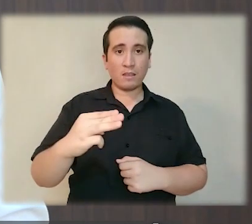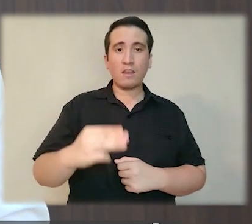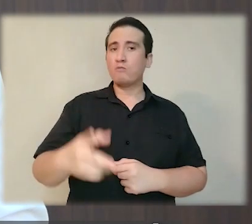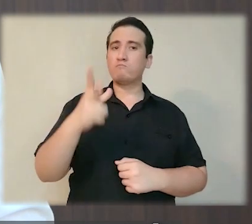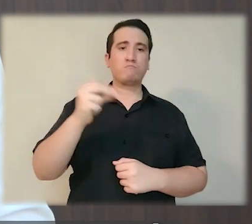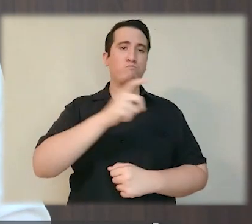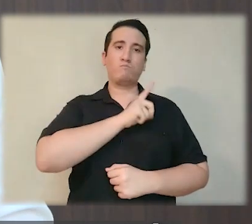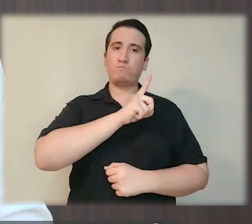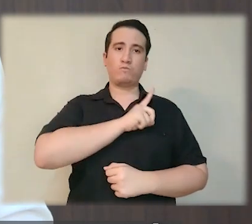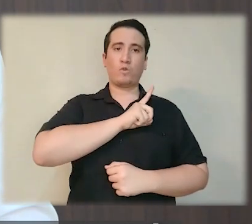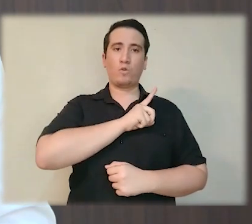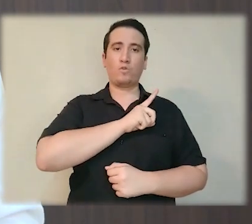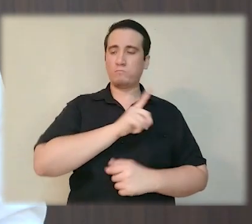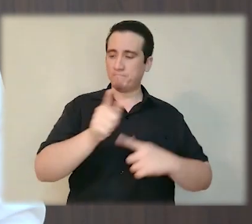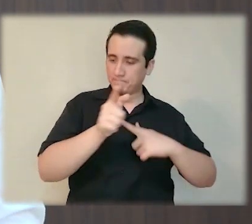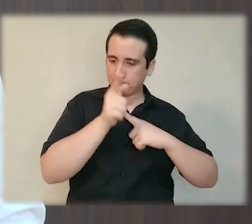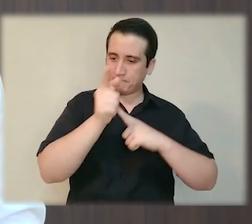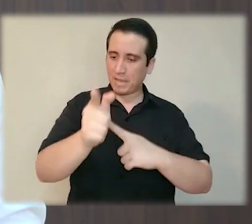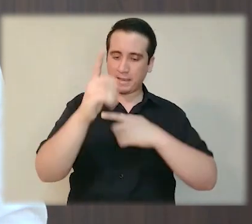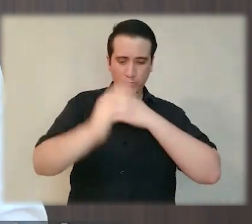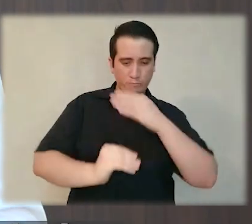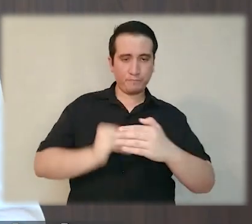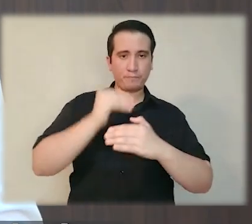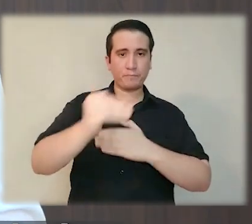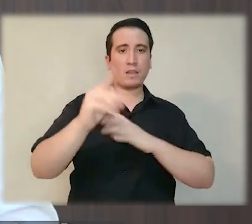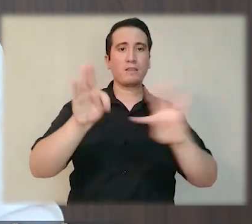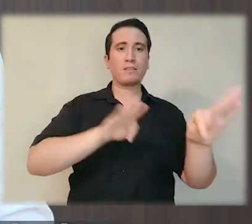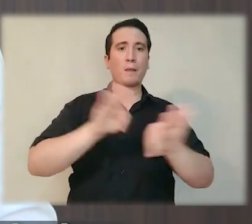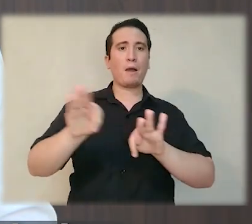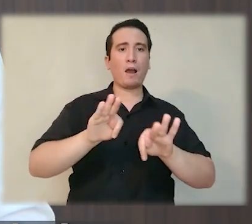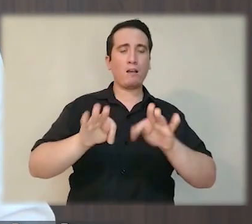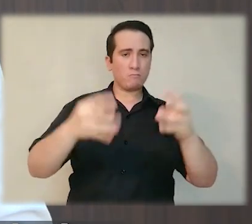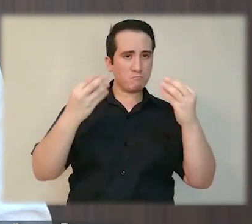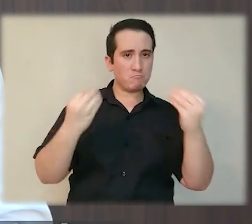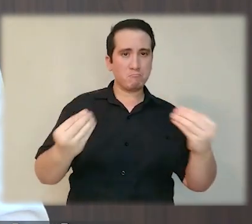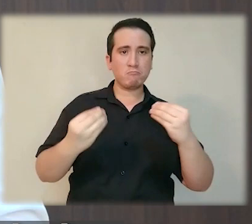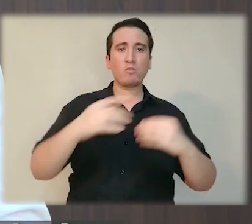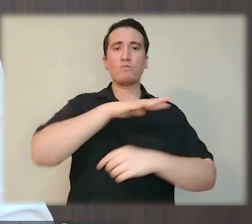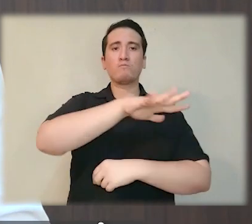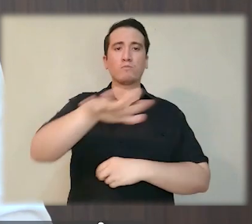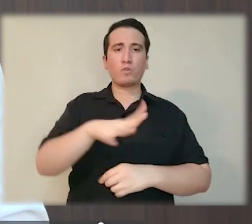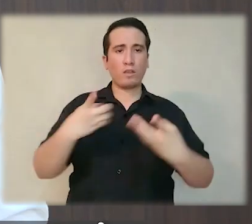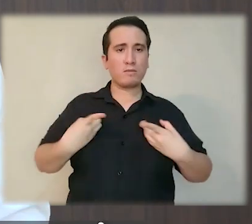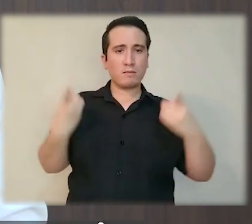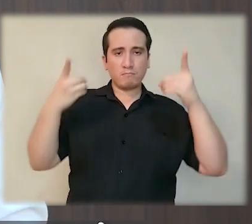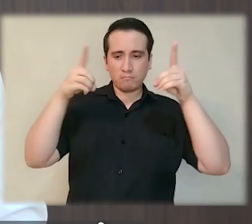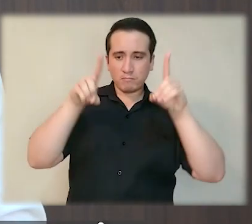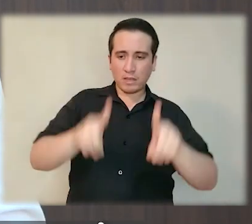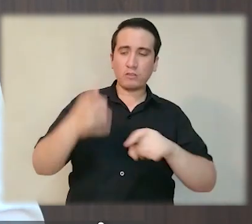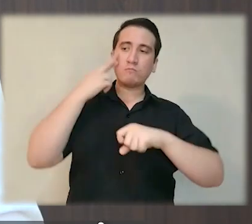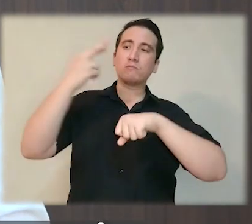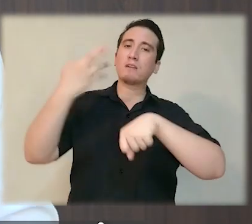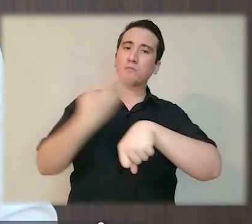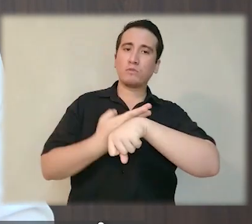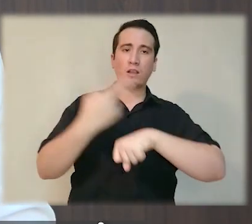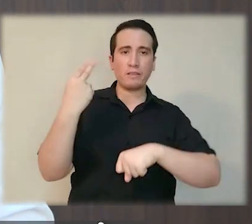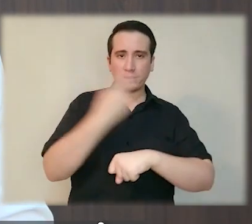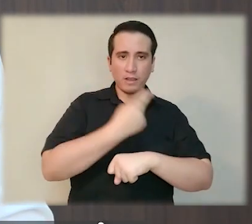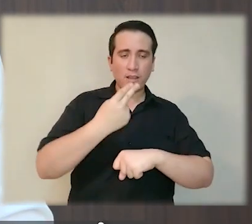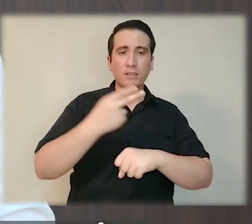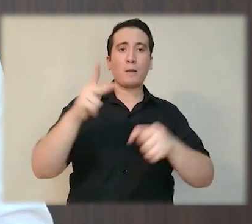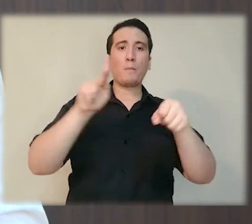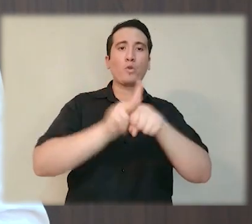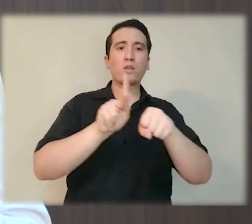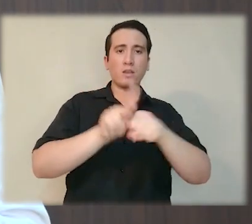mensaje para decirles una vez más que no están solos, que seguiremos saliendo adelante trabajando duro y con toda la dedicación y responsabilidad